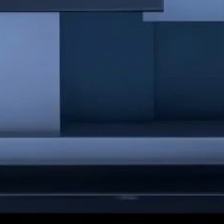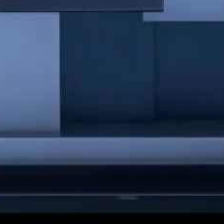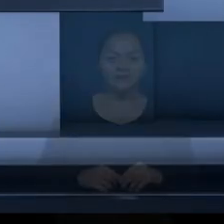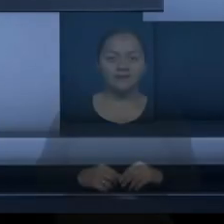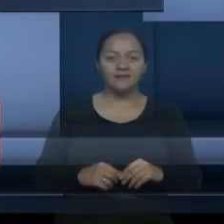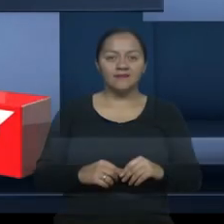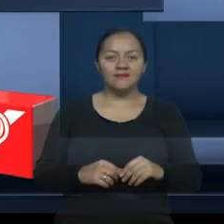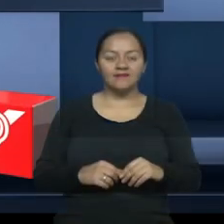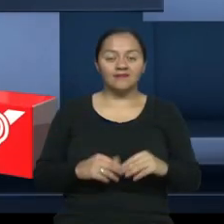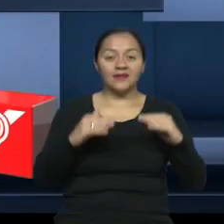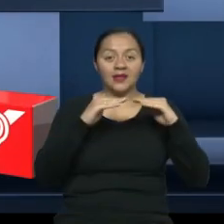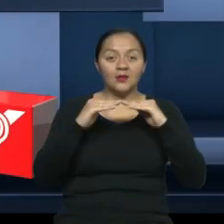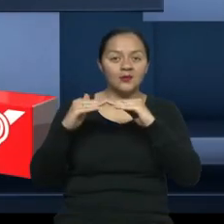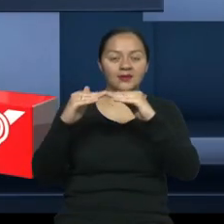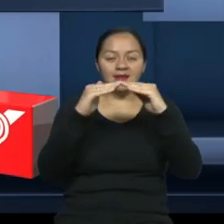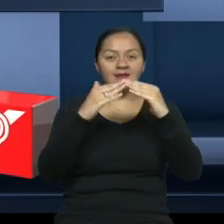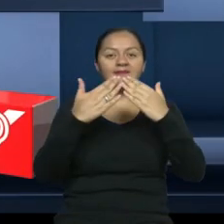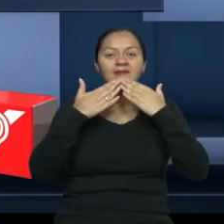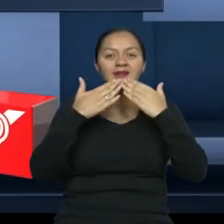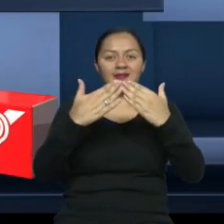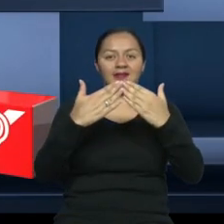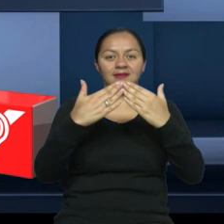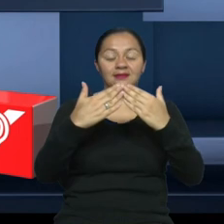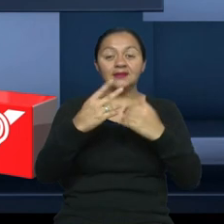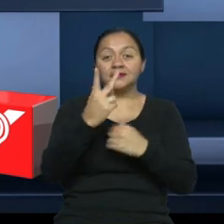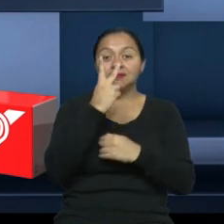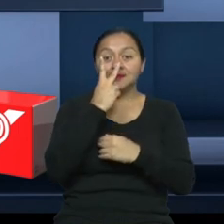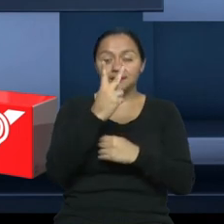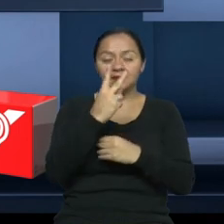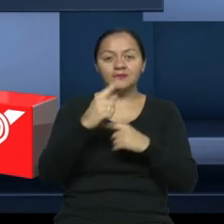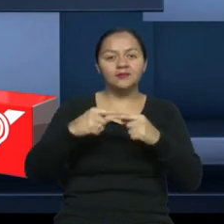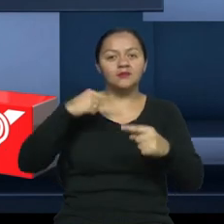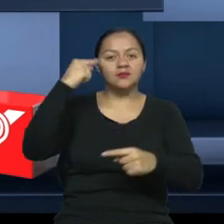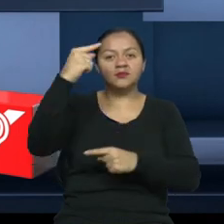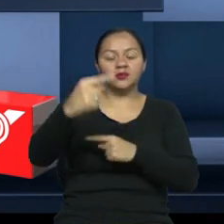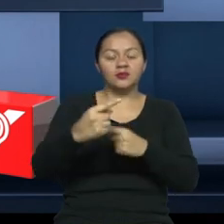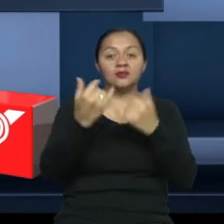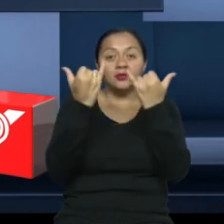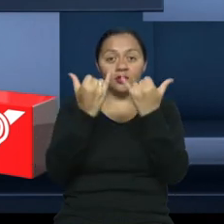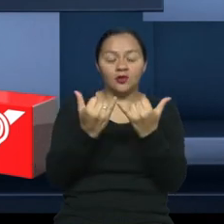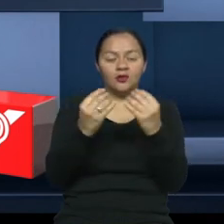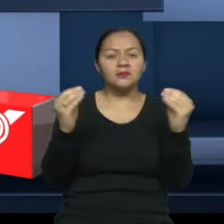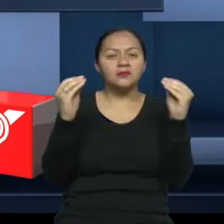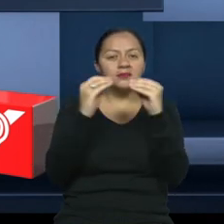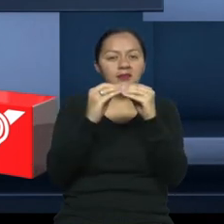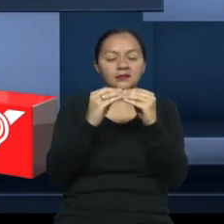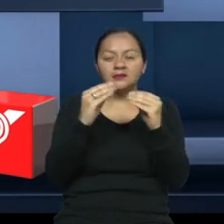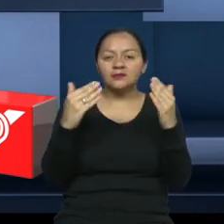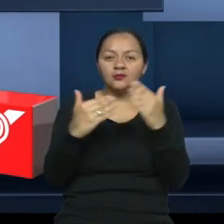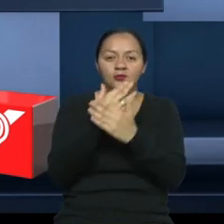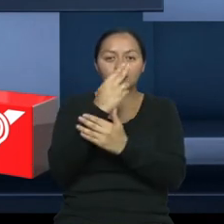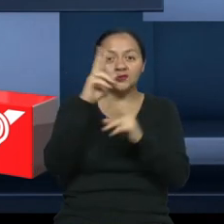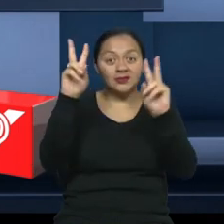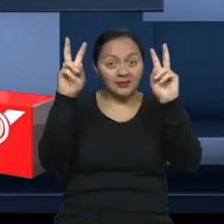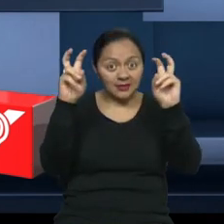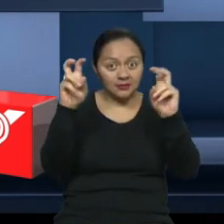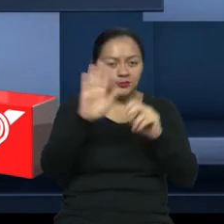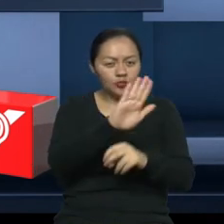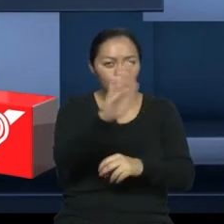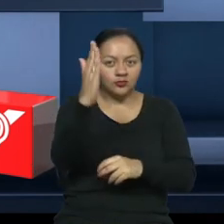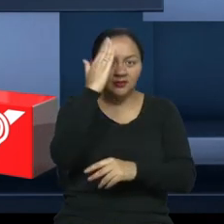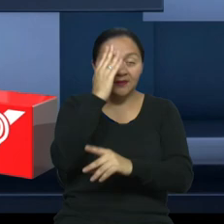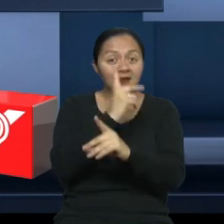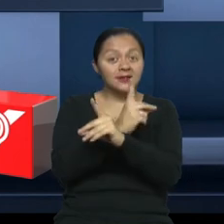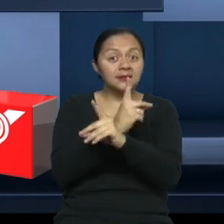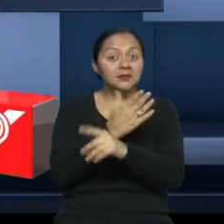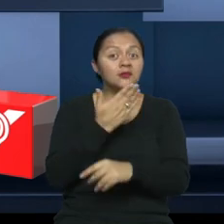Construyendo Igualdad les agradece por acompañarnos. No se pierdan nuestra próxima cita donde tendremos nuevos e interesantes temas de su interés en el ámbito